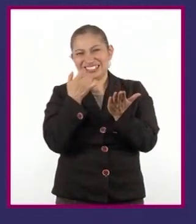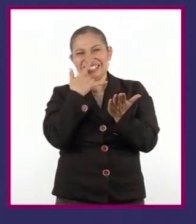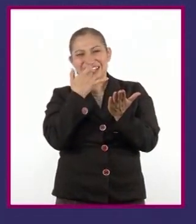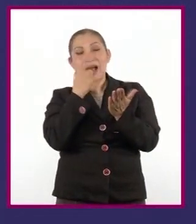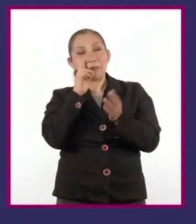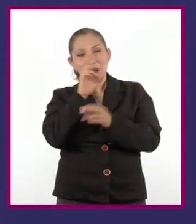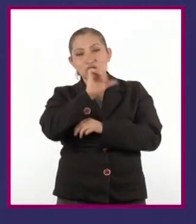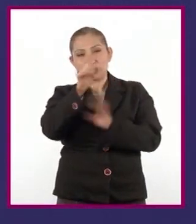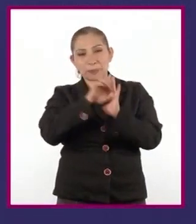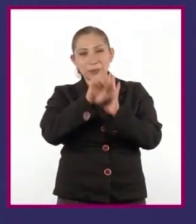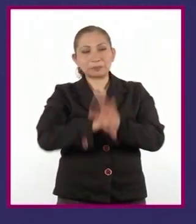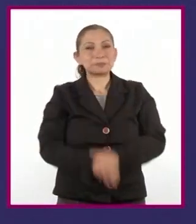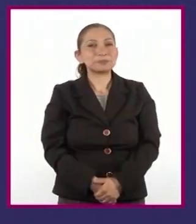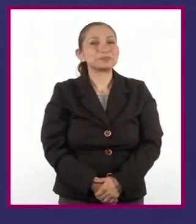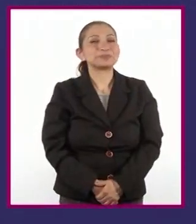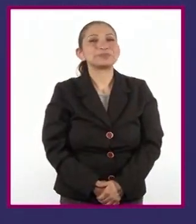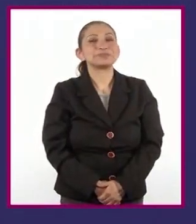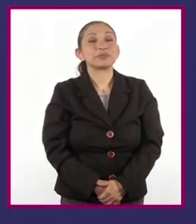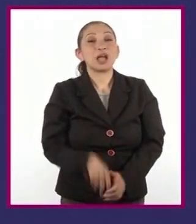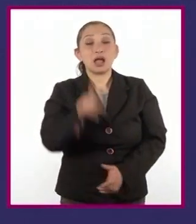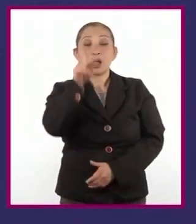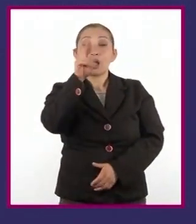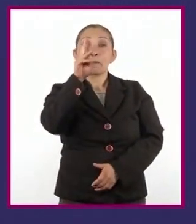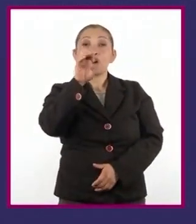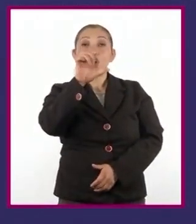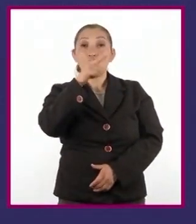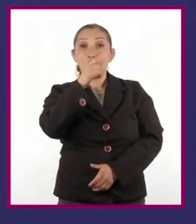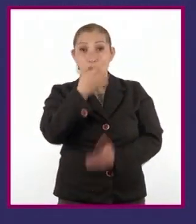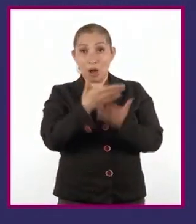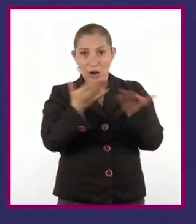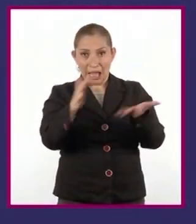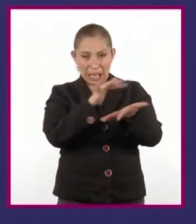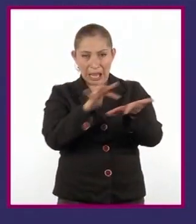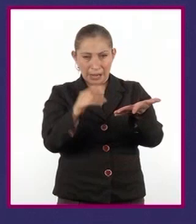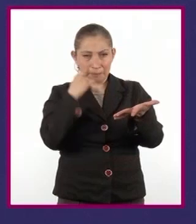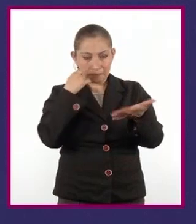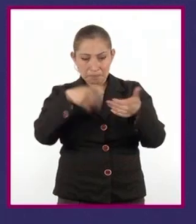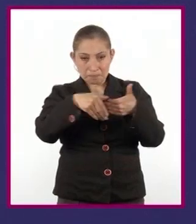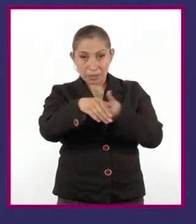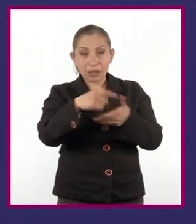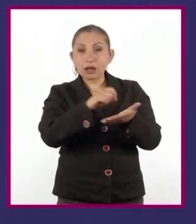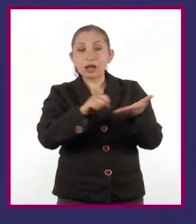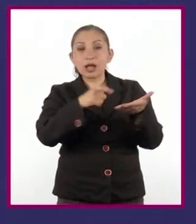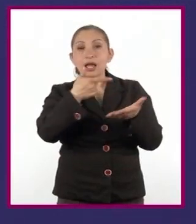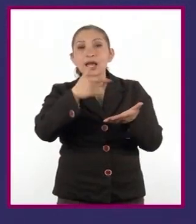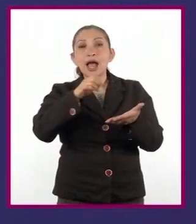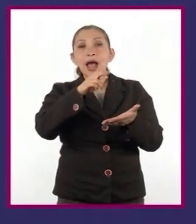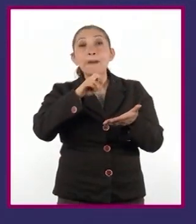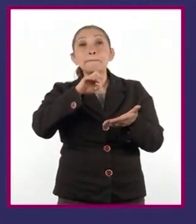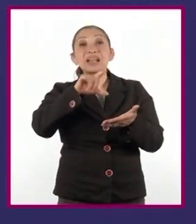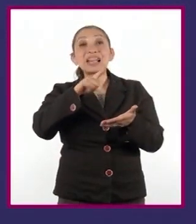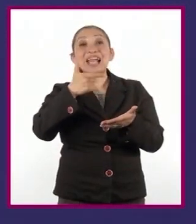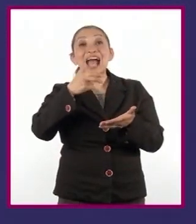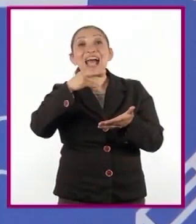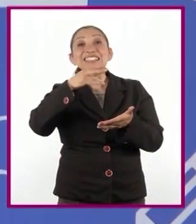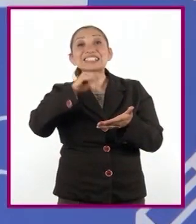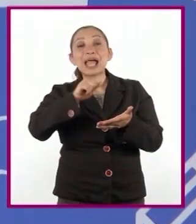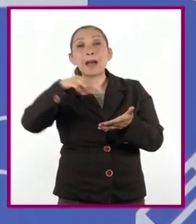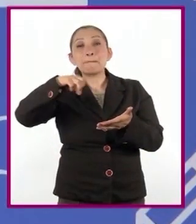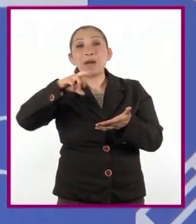Veamos otro ejemplo. El prólogo que leeremos a continuación lo escribió Gabriel García Márquez